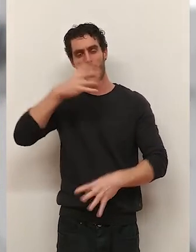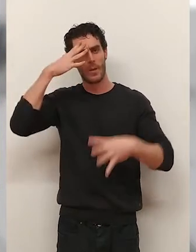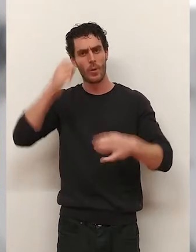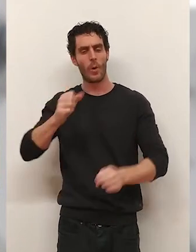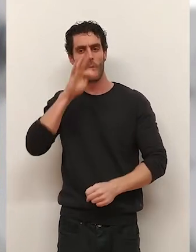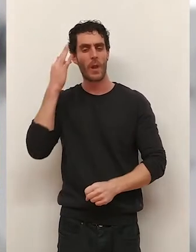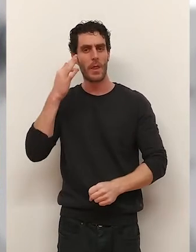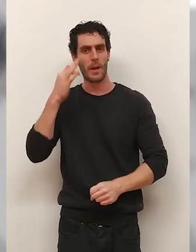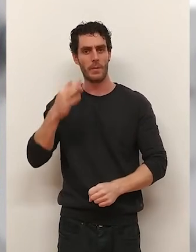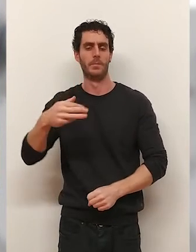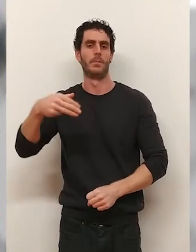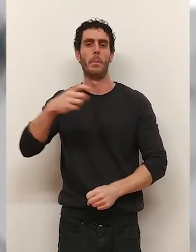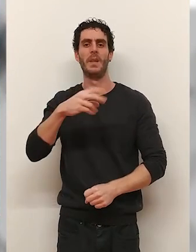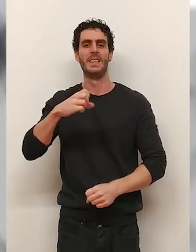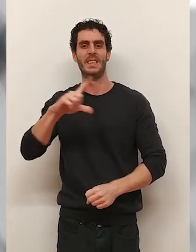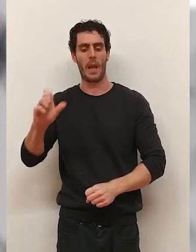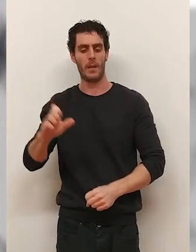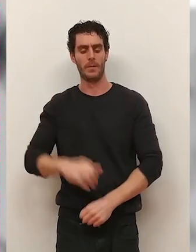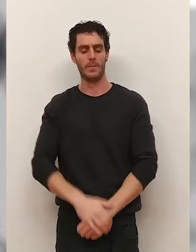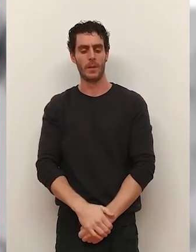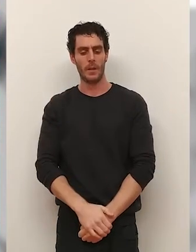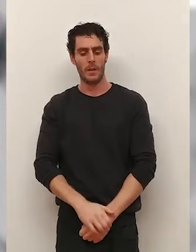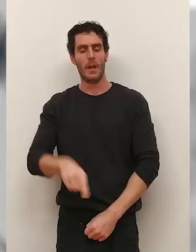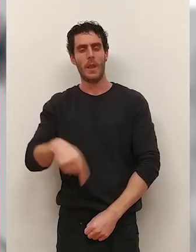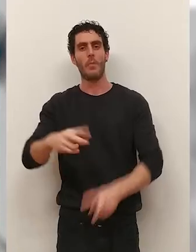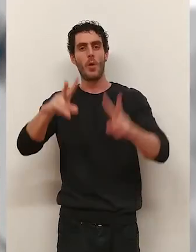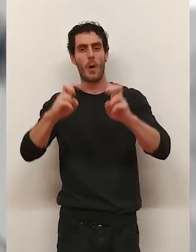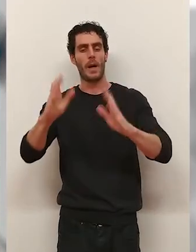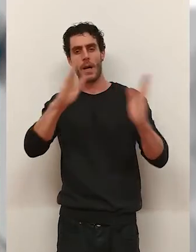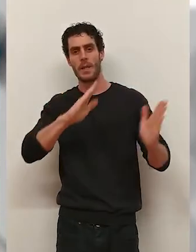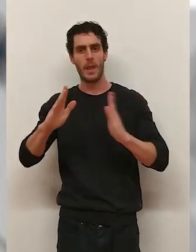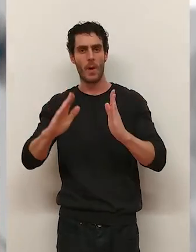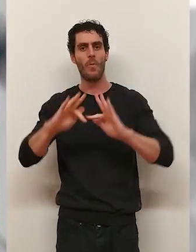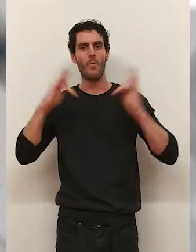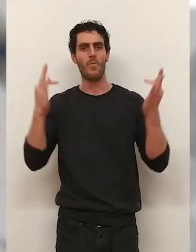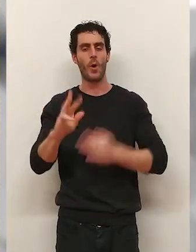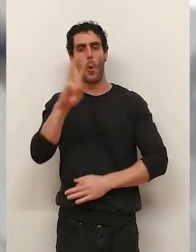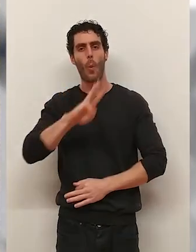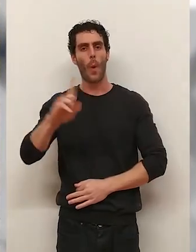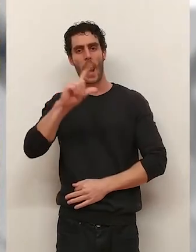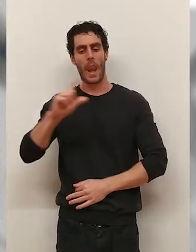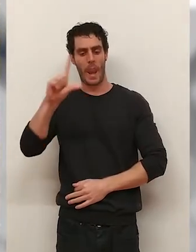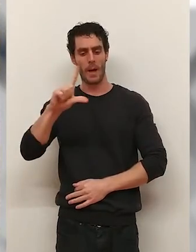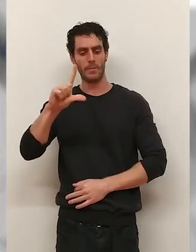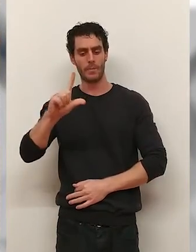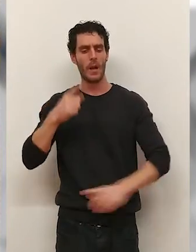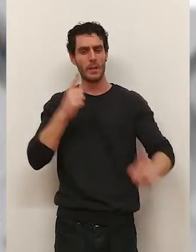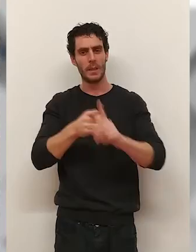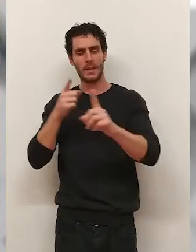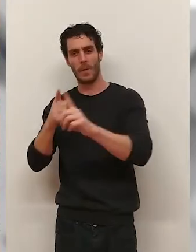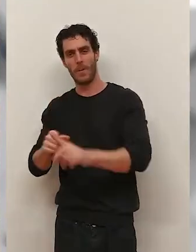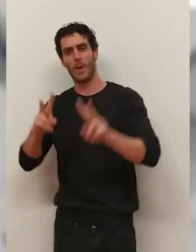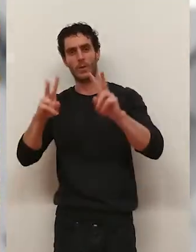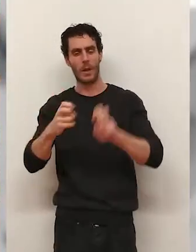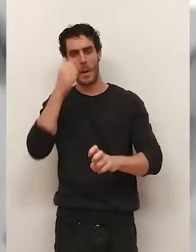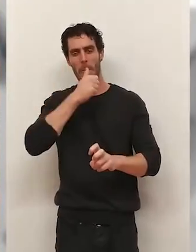Michel Roland. El jueves 10 de noviembre se celebra en Logroño la nueva edición del foro Winelands un espacio de reflexión ante los desafíos